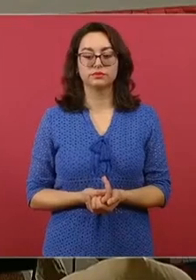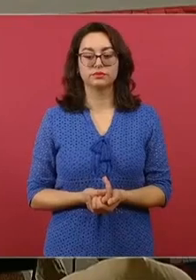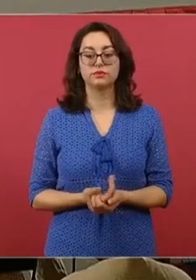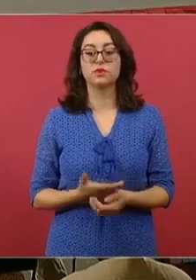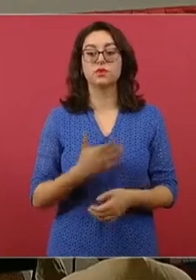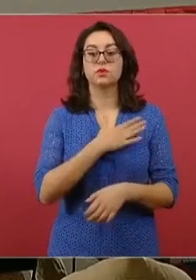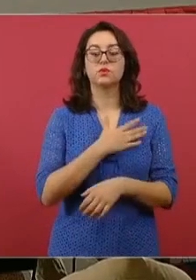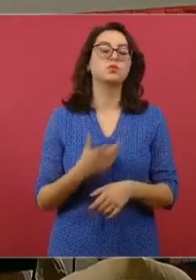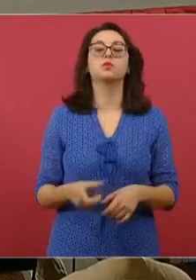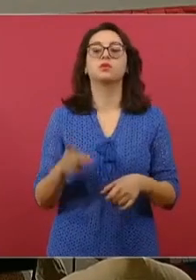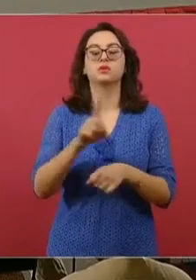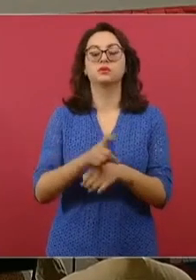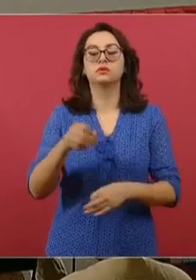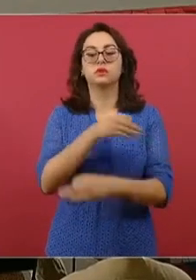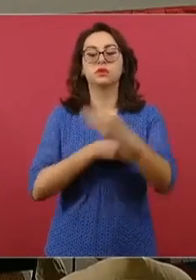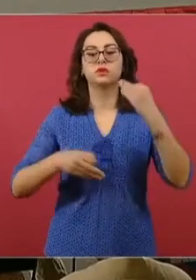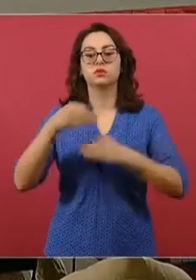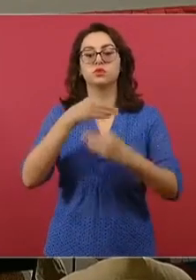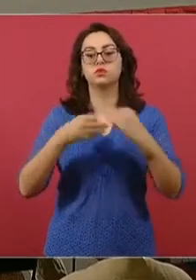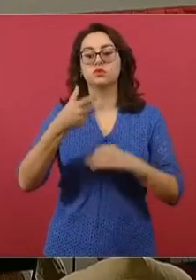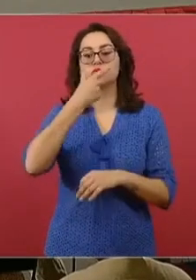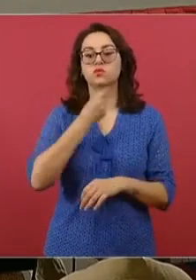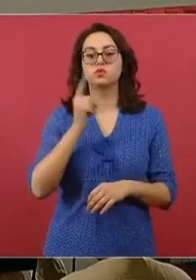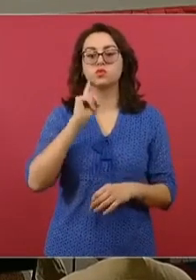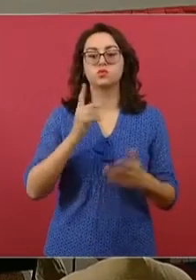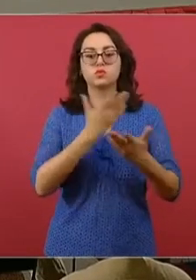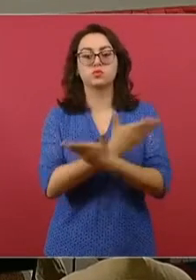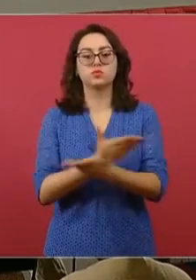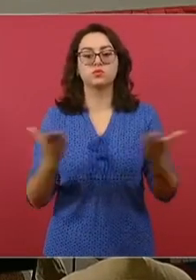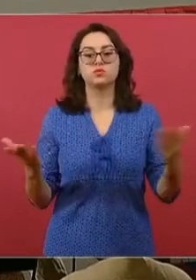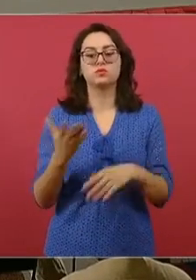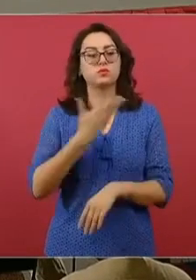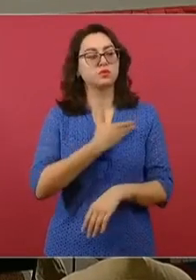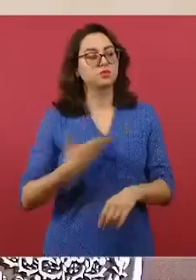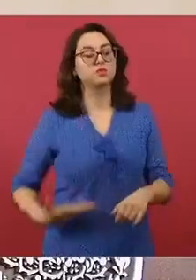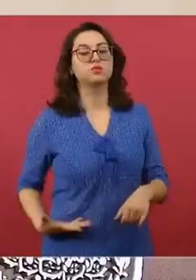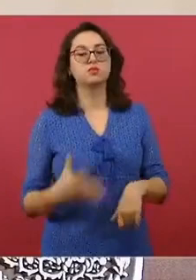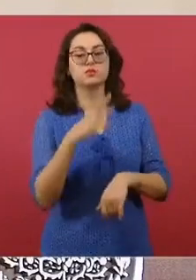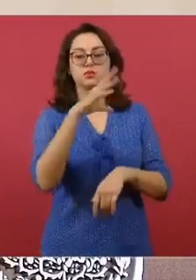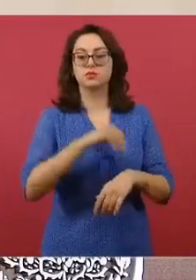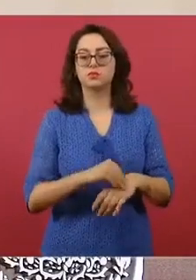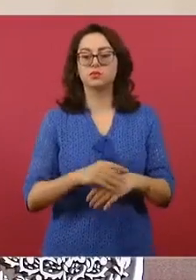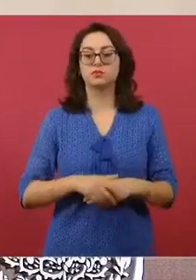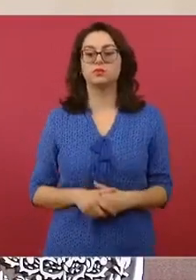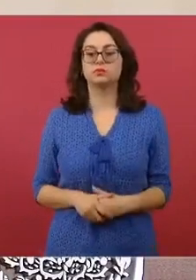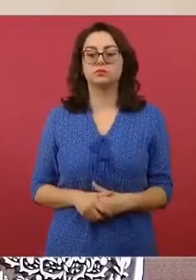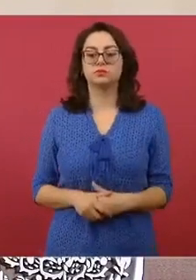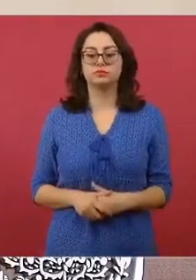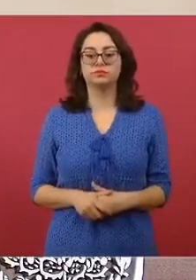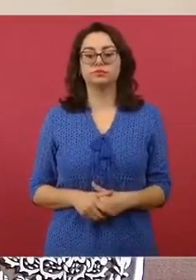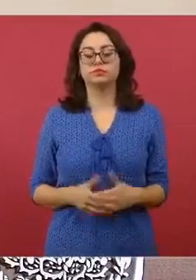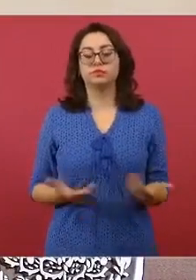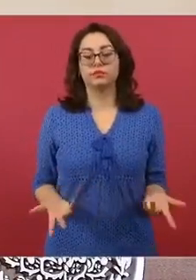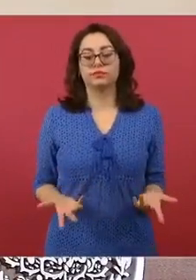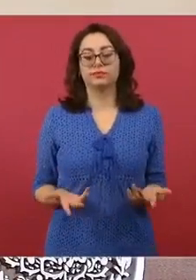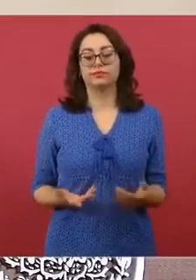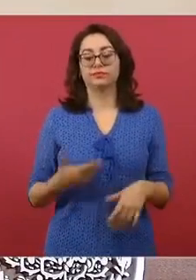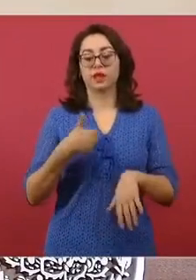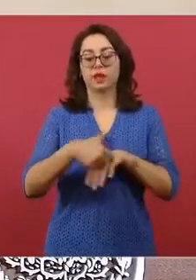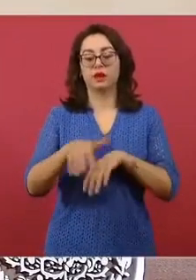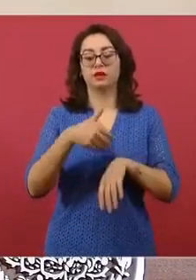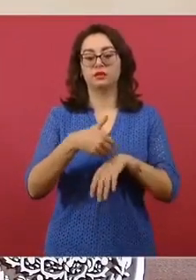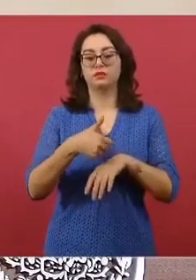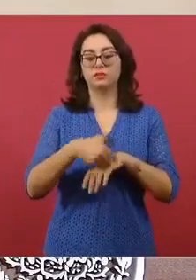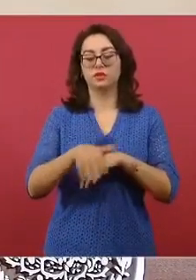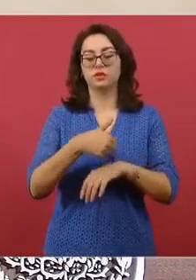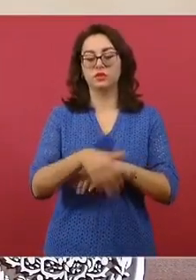Muy buenos días a todas, a todos. Con su permiso, señor presidente. Informamos hoy sobre los tramos 5, 6 y 7 del Tren